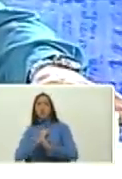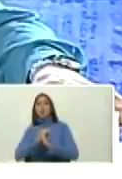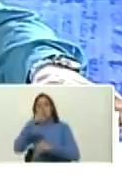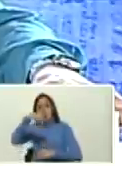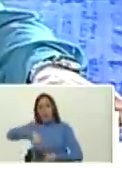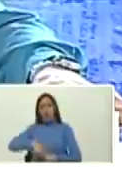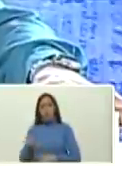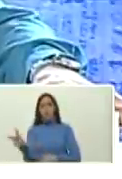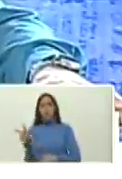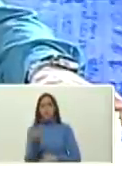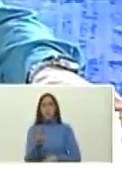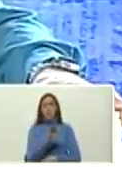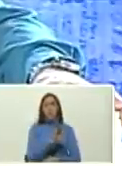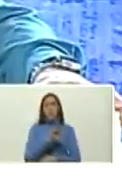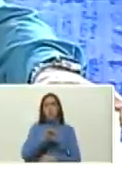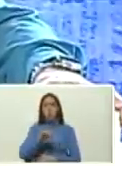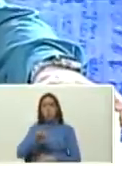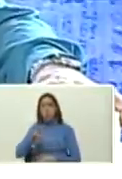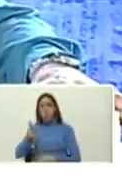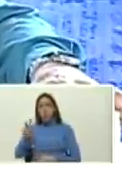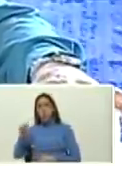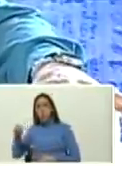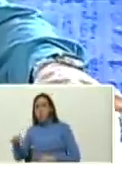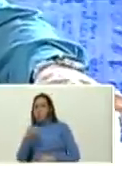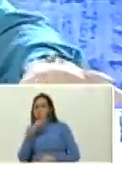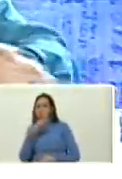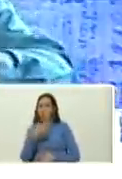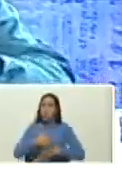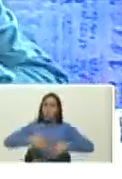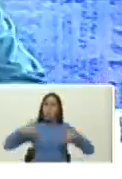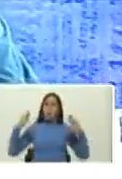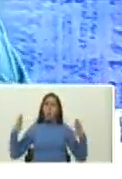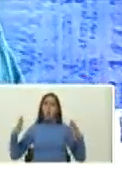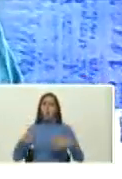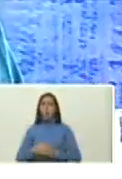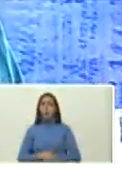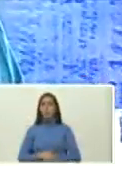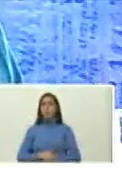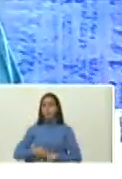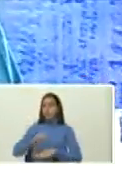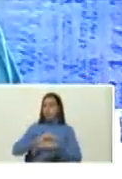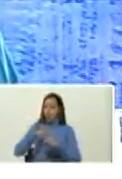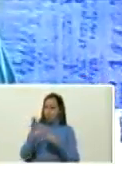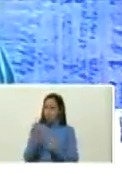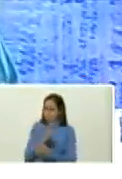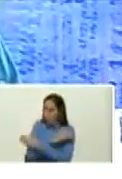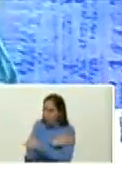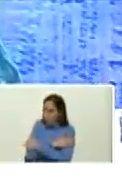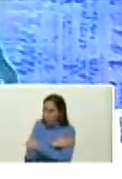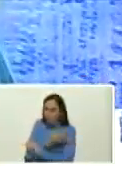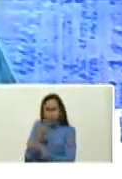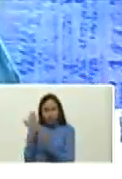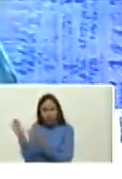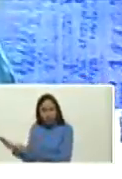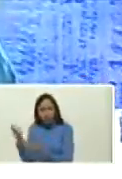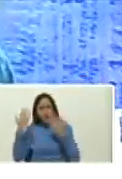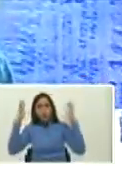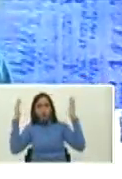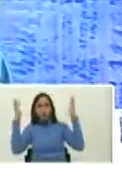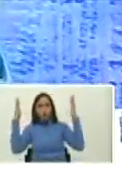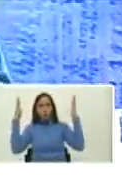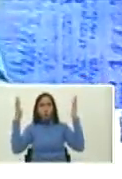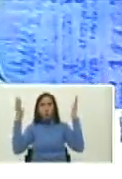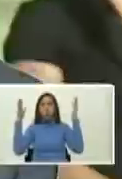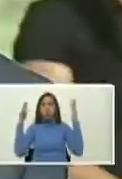Venezuela, Phil Ben. Enorme, bellísima. Ernesto Villegas, te felicito. Un aplauso para Ernesto